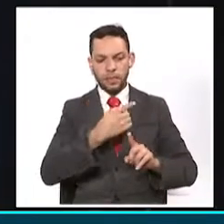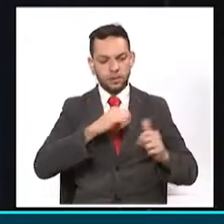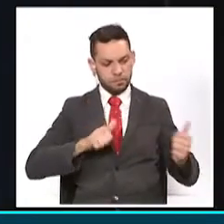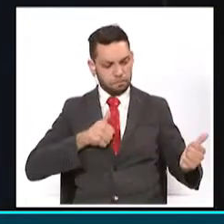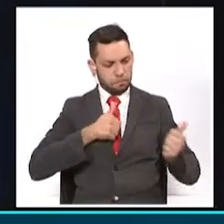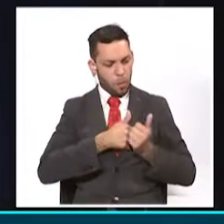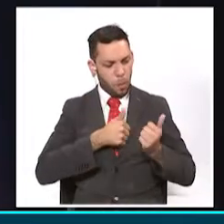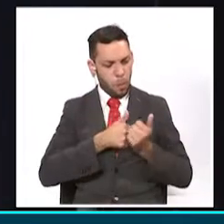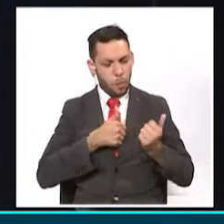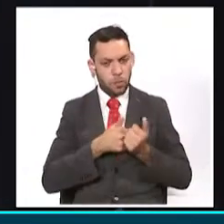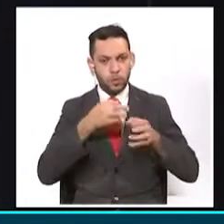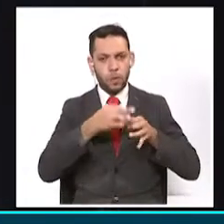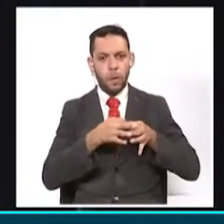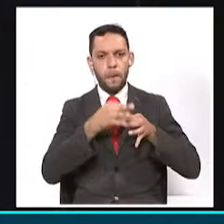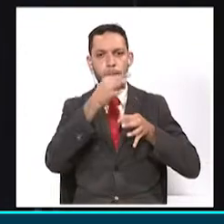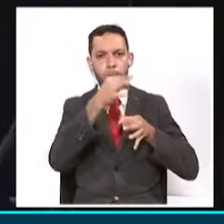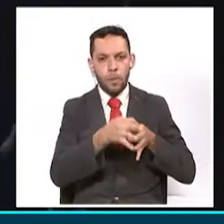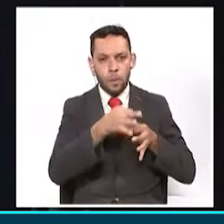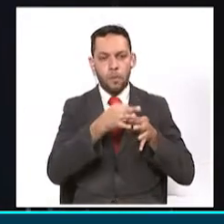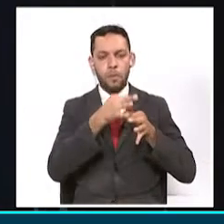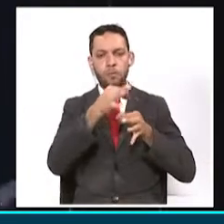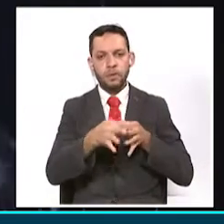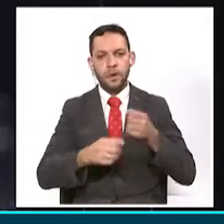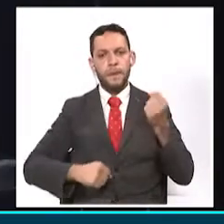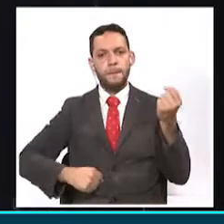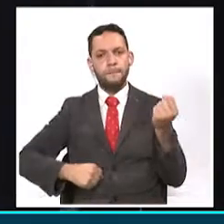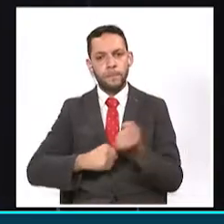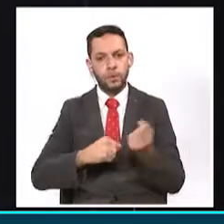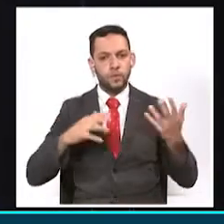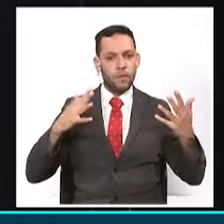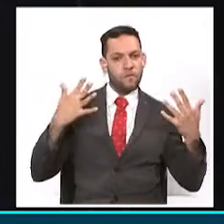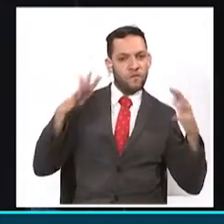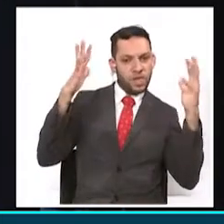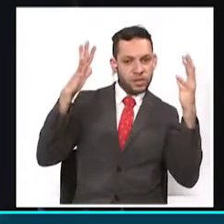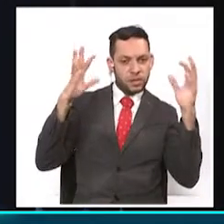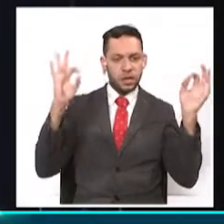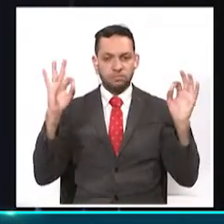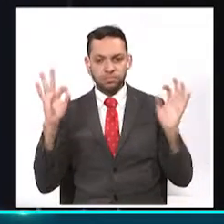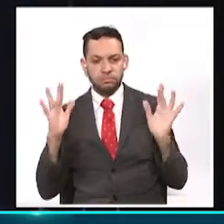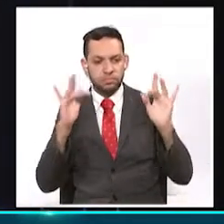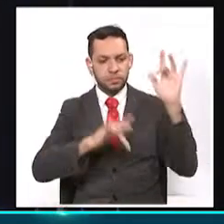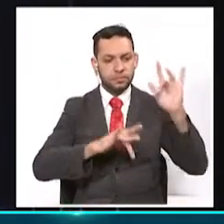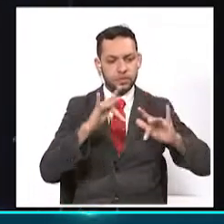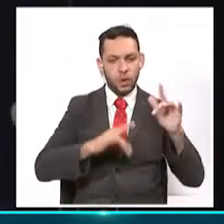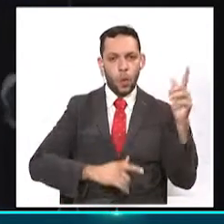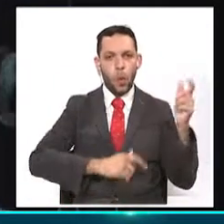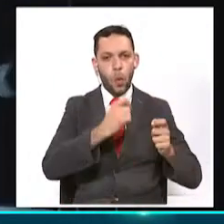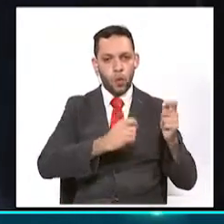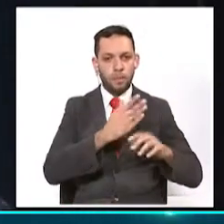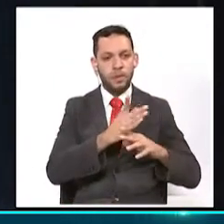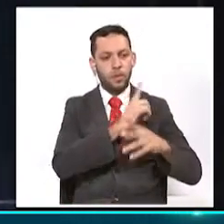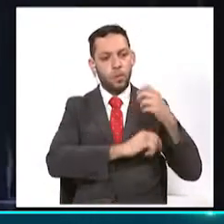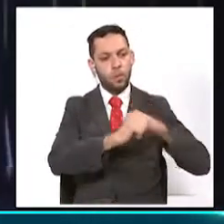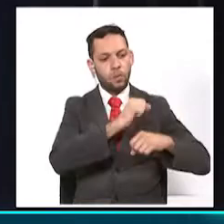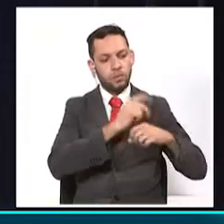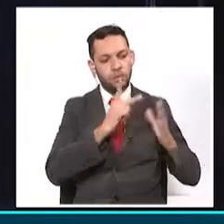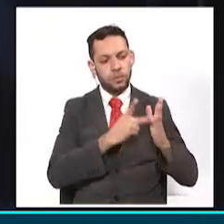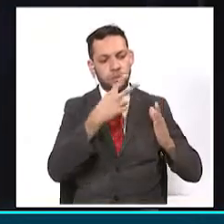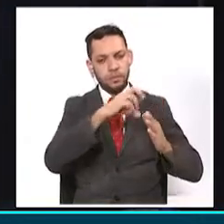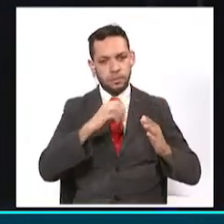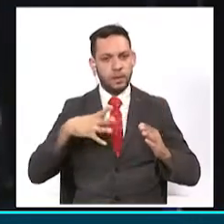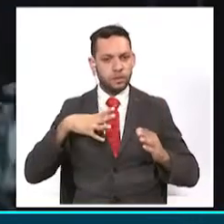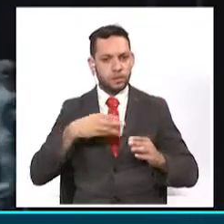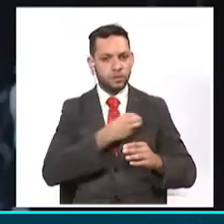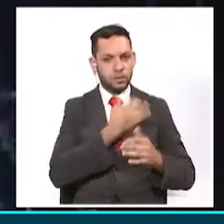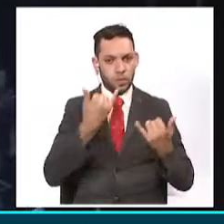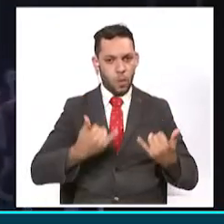municipios para brindar apoyo a los artistas locales en fiestas y festivales ante la crisis económica que sufrieron durante el 2020 producto de la